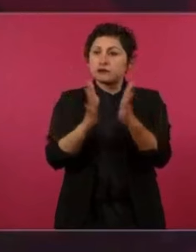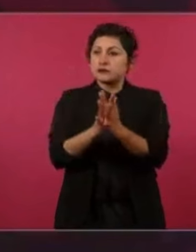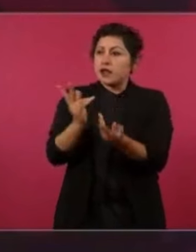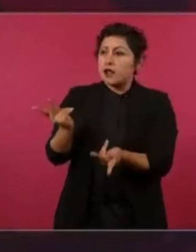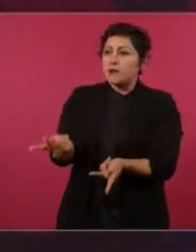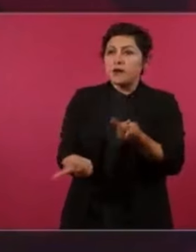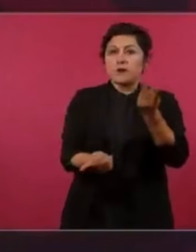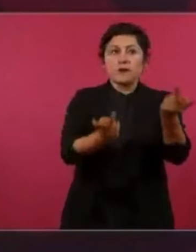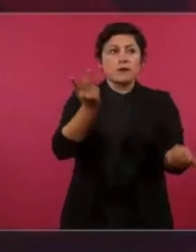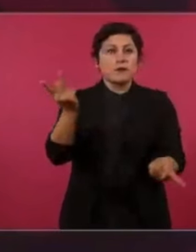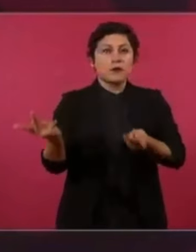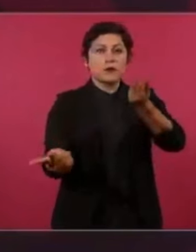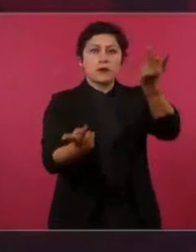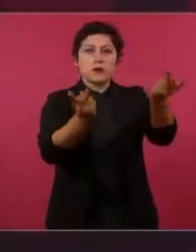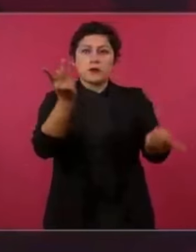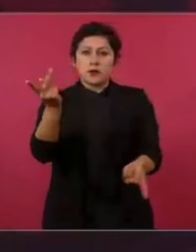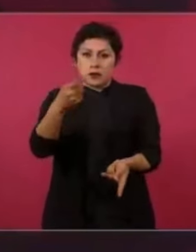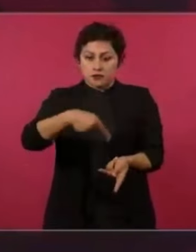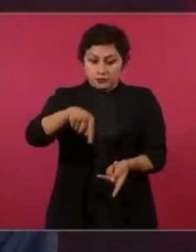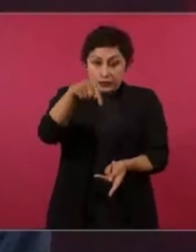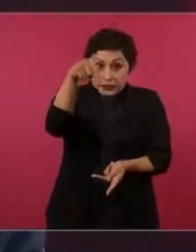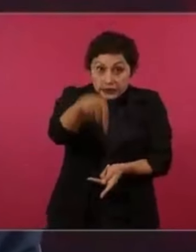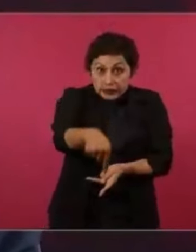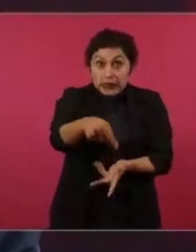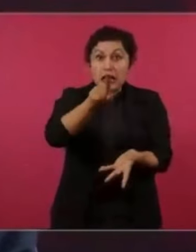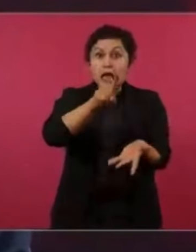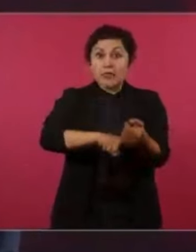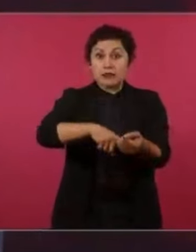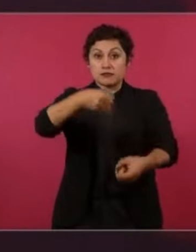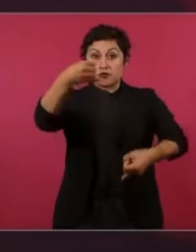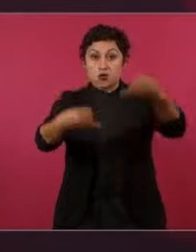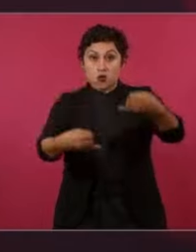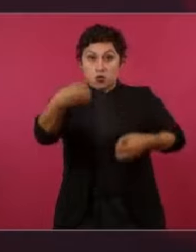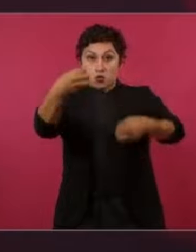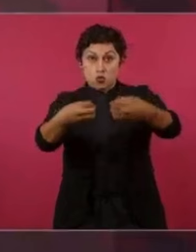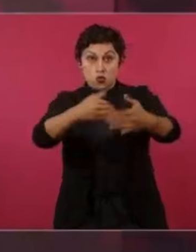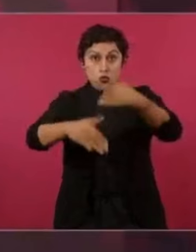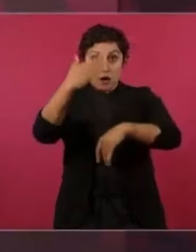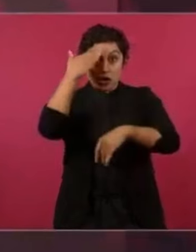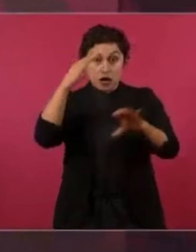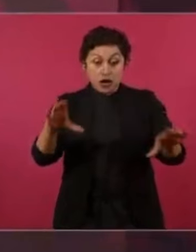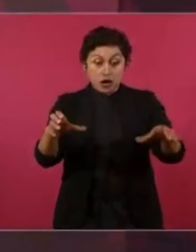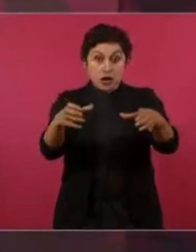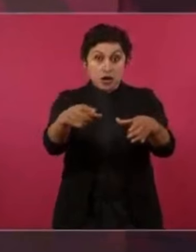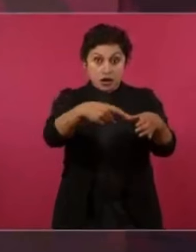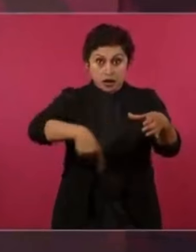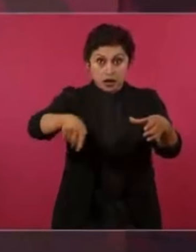sometan al escrutinio público los actuales jueces, magistrados, ministros